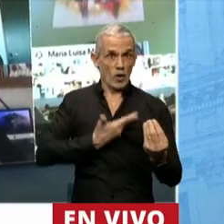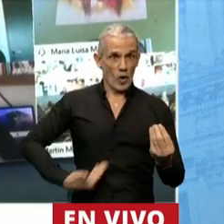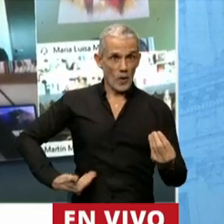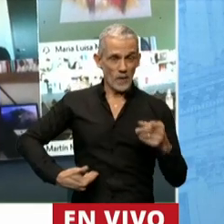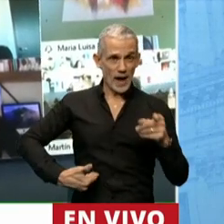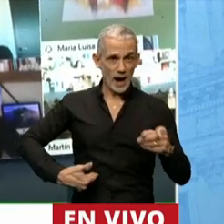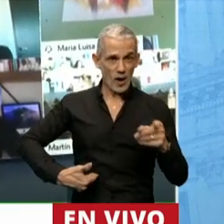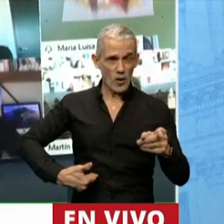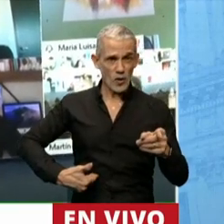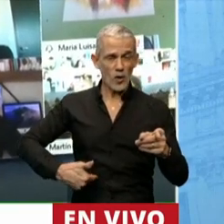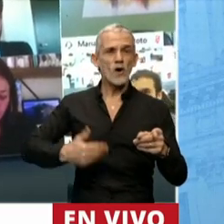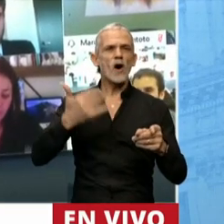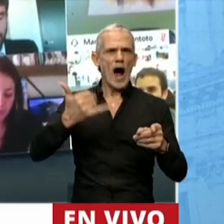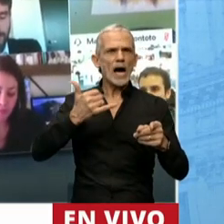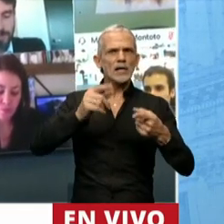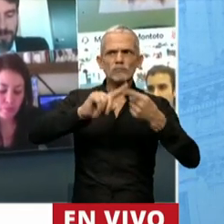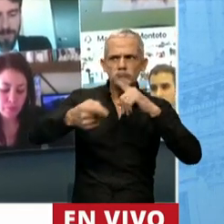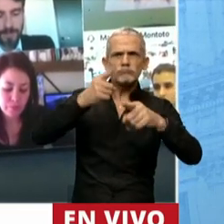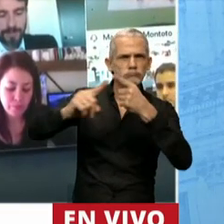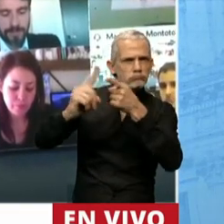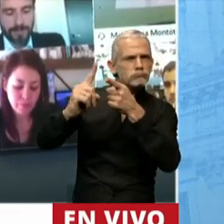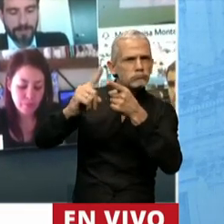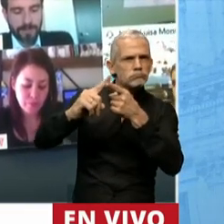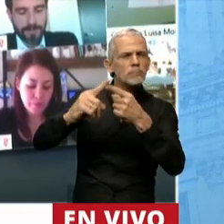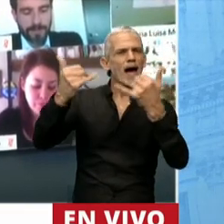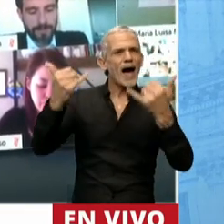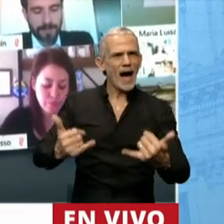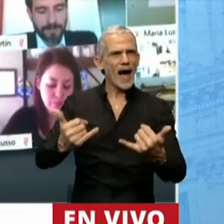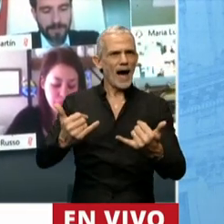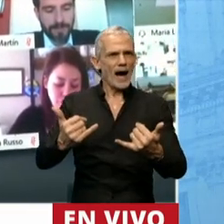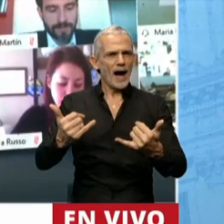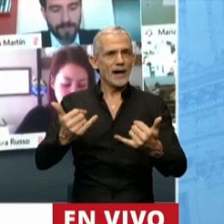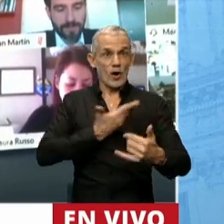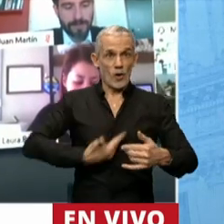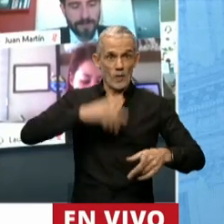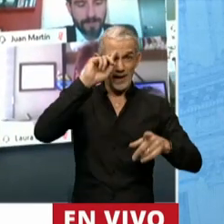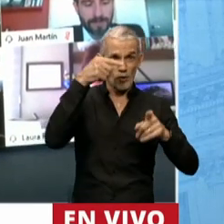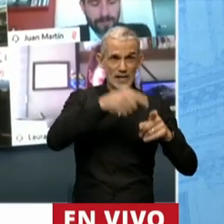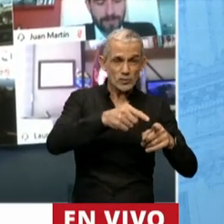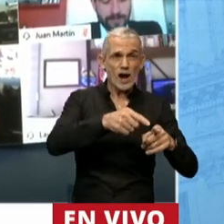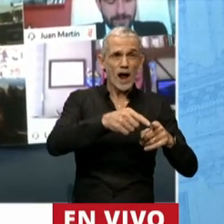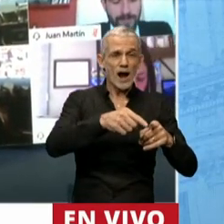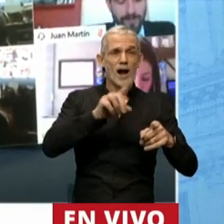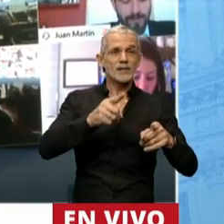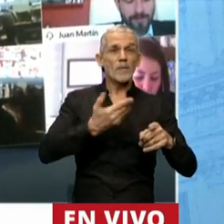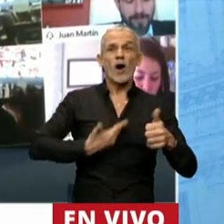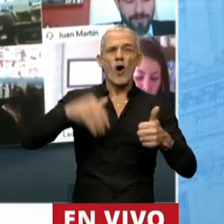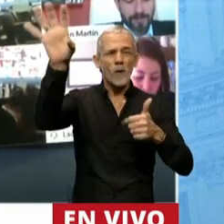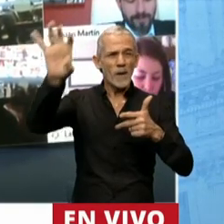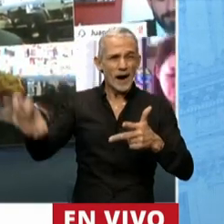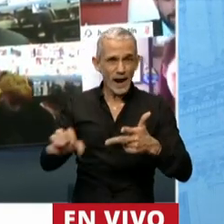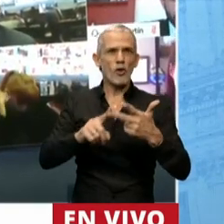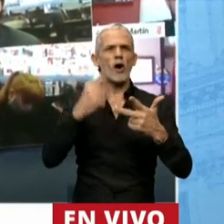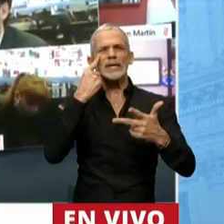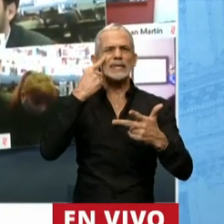relación que existe entre el gobierno nacional, los gobernadores,